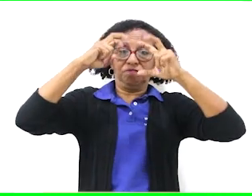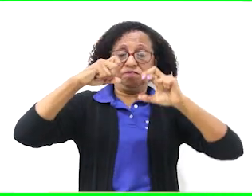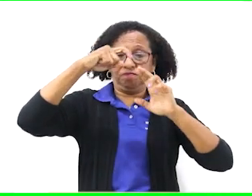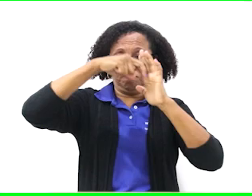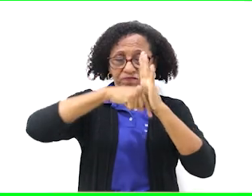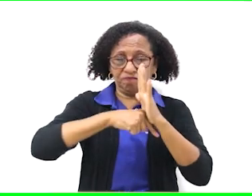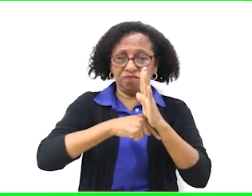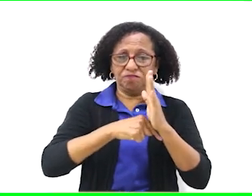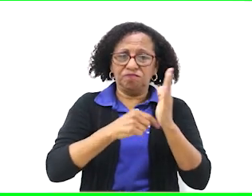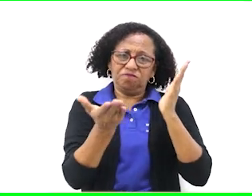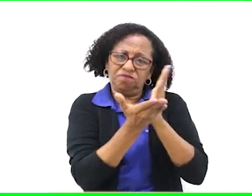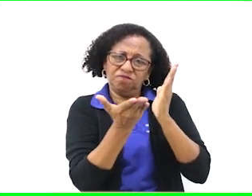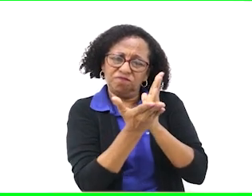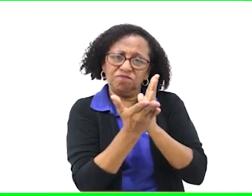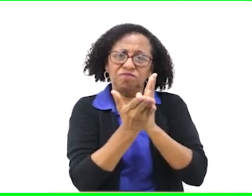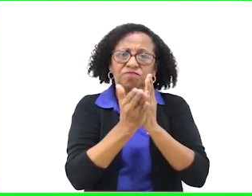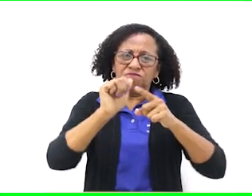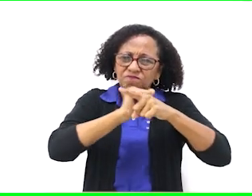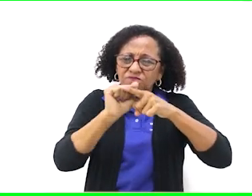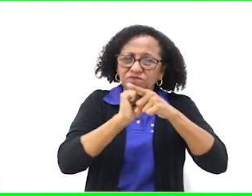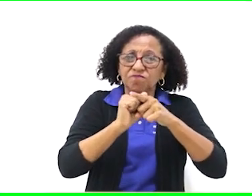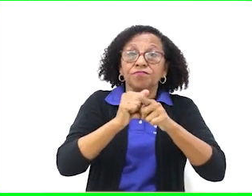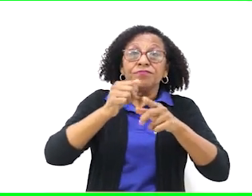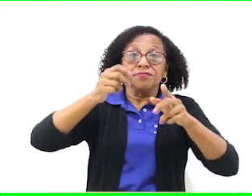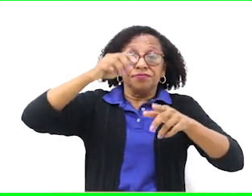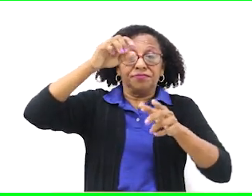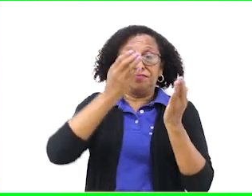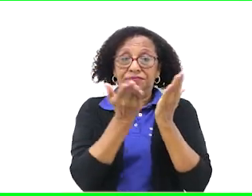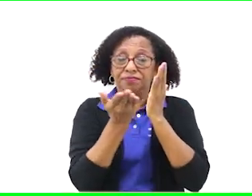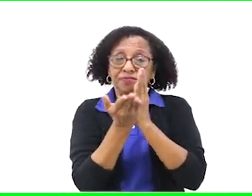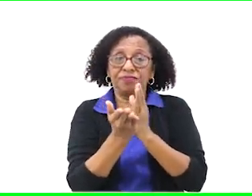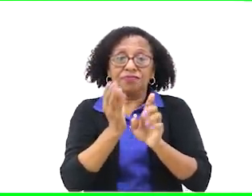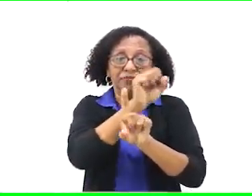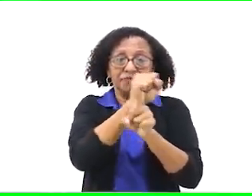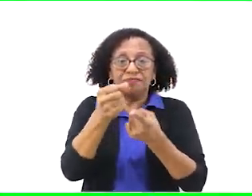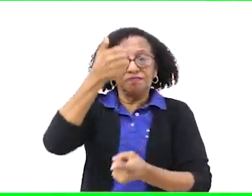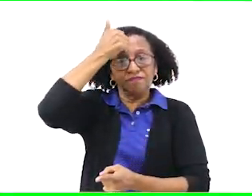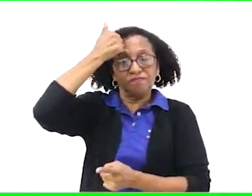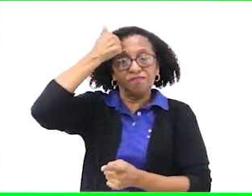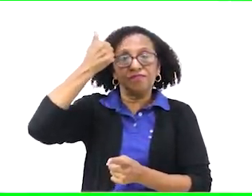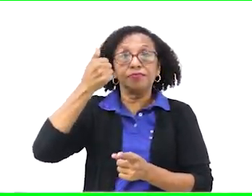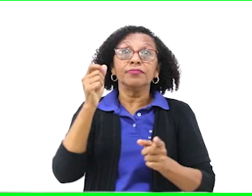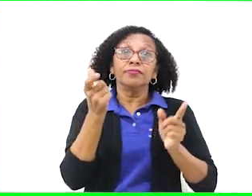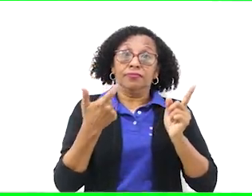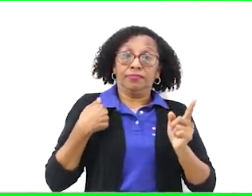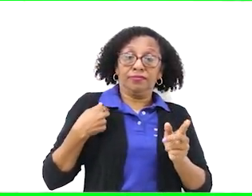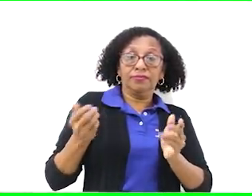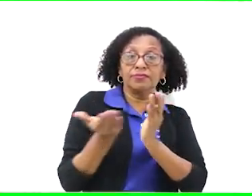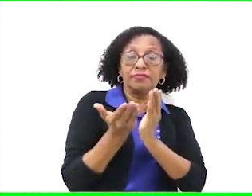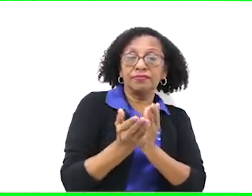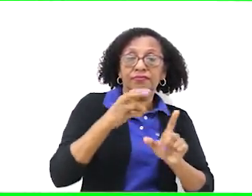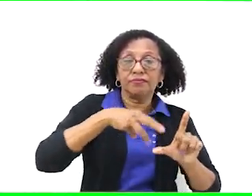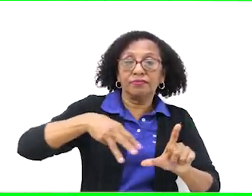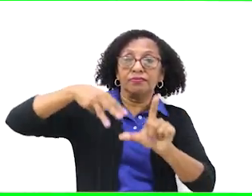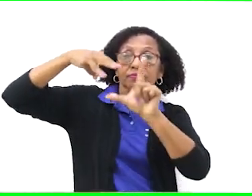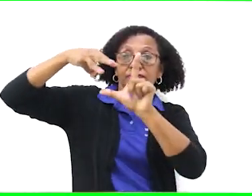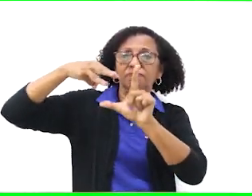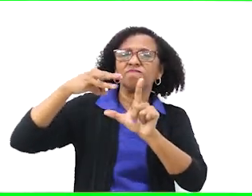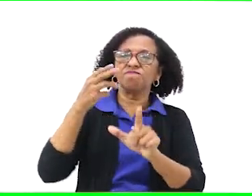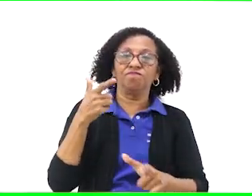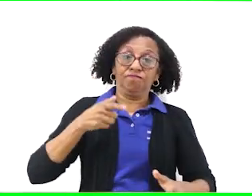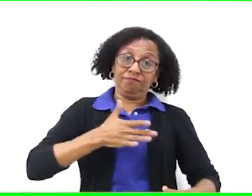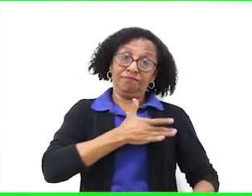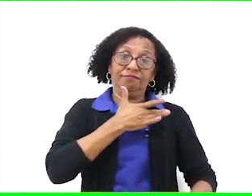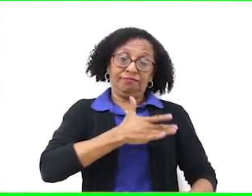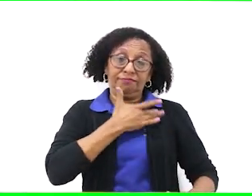de las prácticas educativas y en la pedagogía social. Como estudiante de la maestría, es